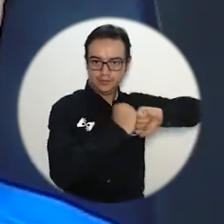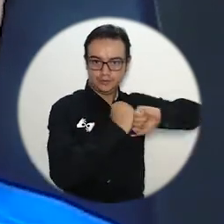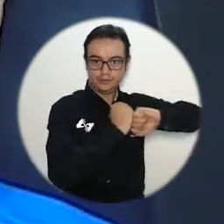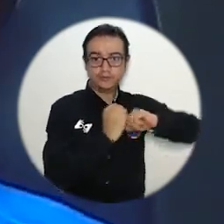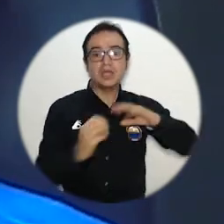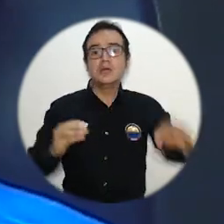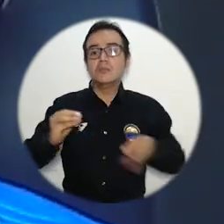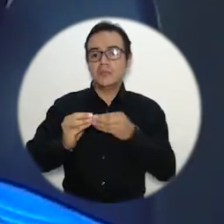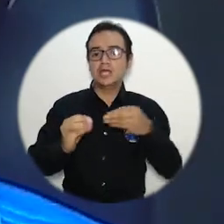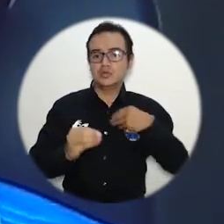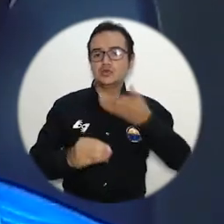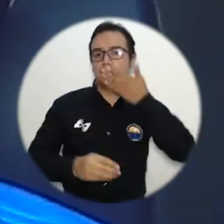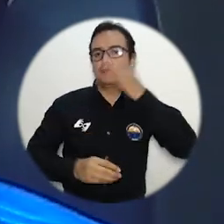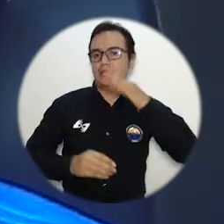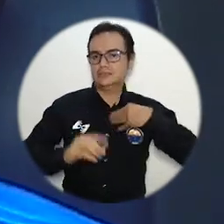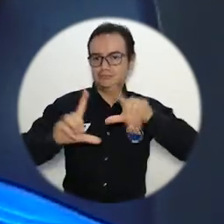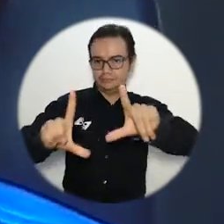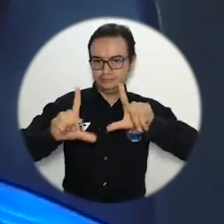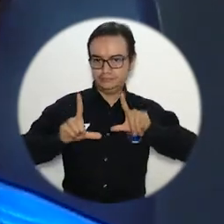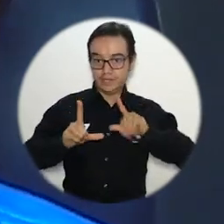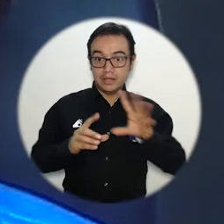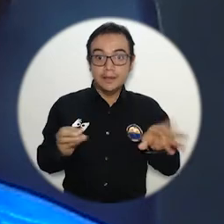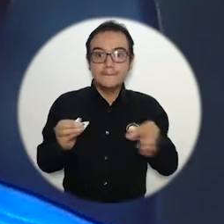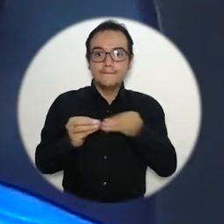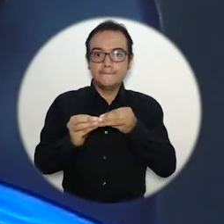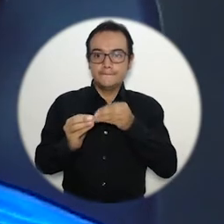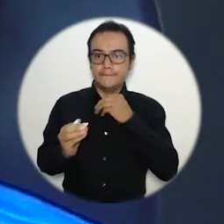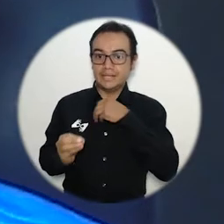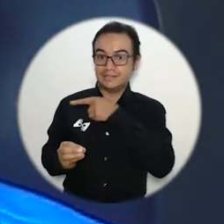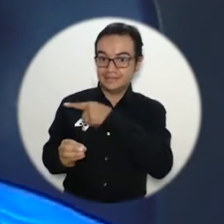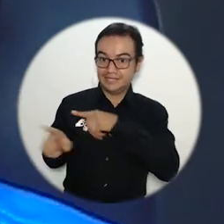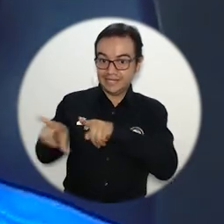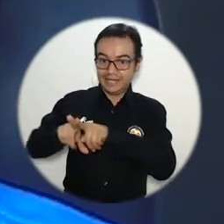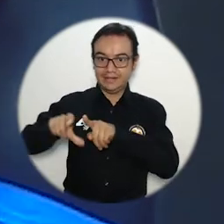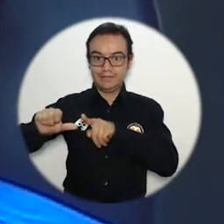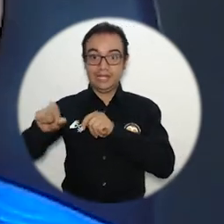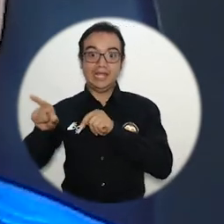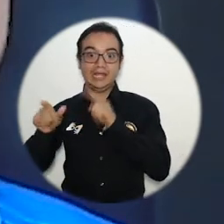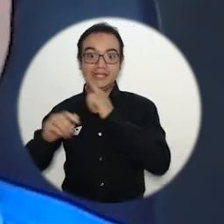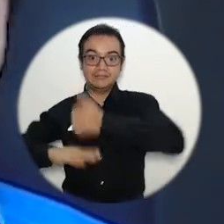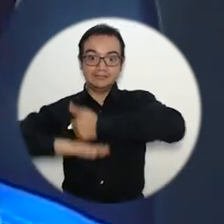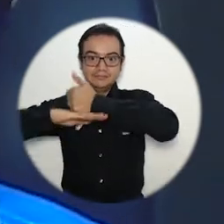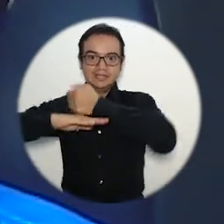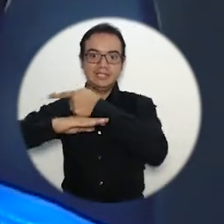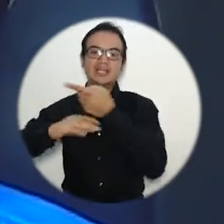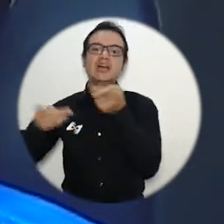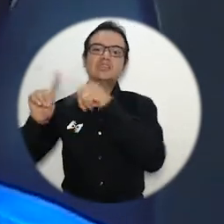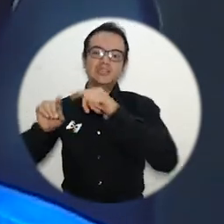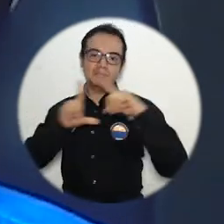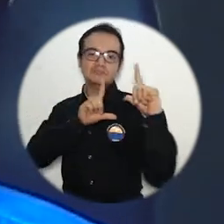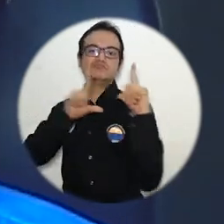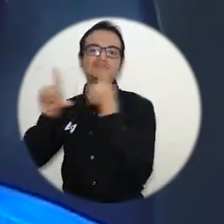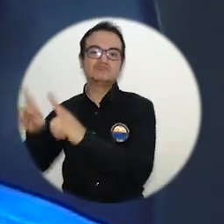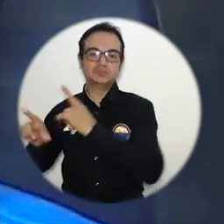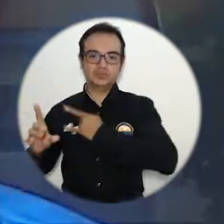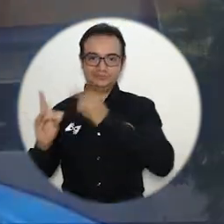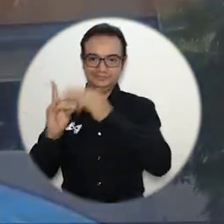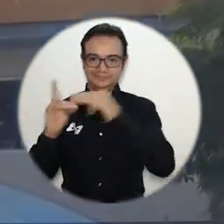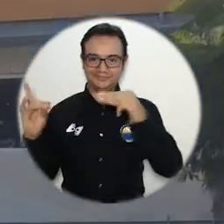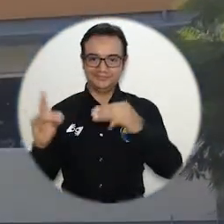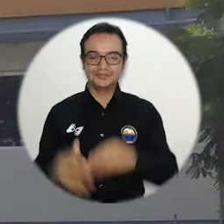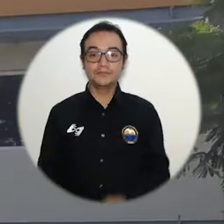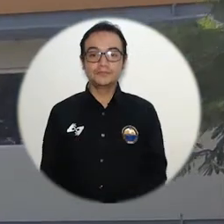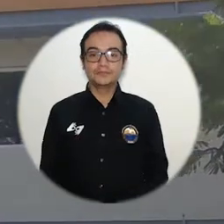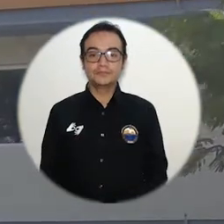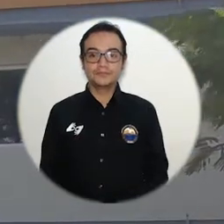también estoy egresada. Y mi hermana, que es la gerente de la empresa, también es egresada de la Universidad de Magdalena.